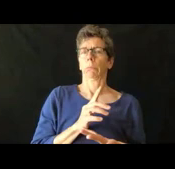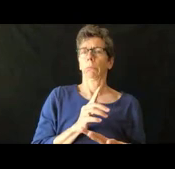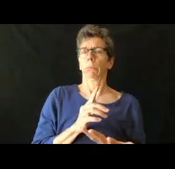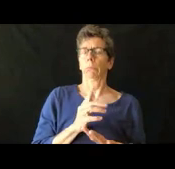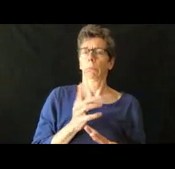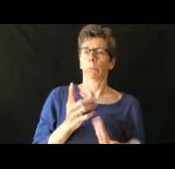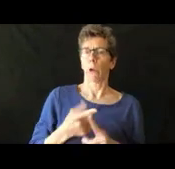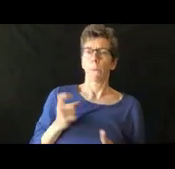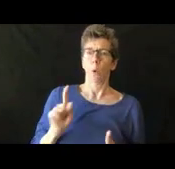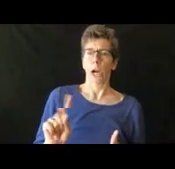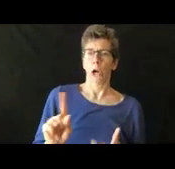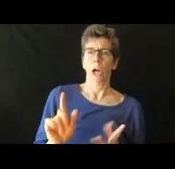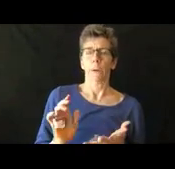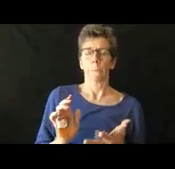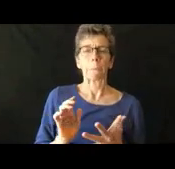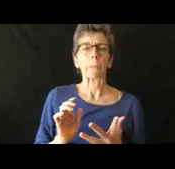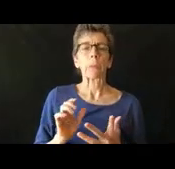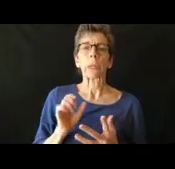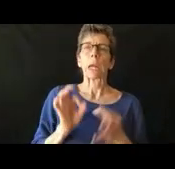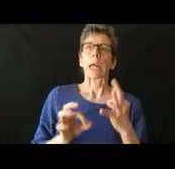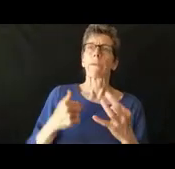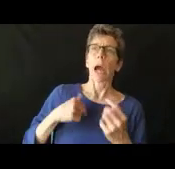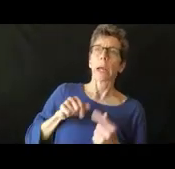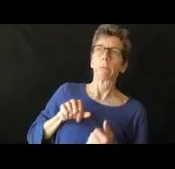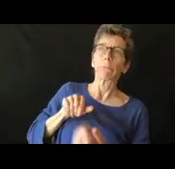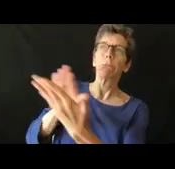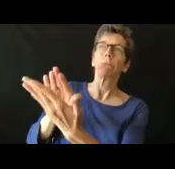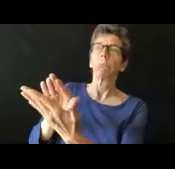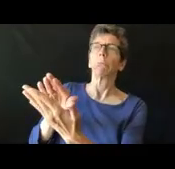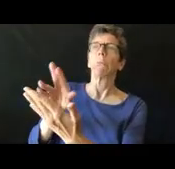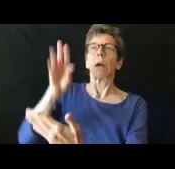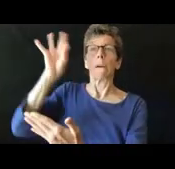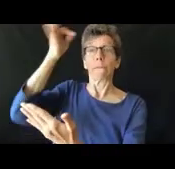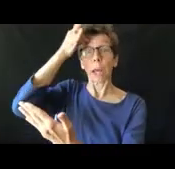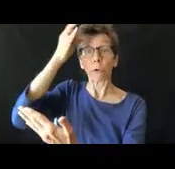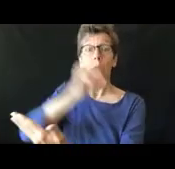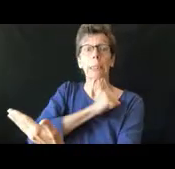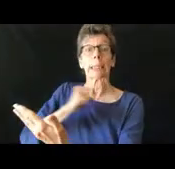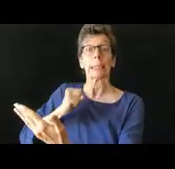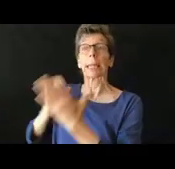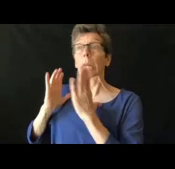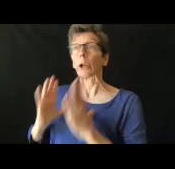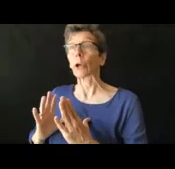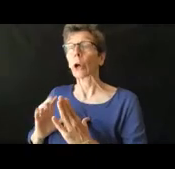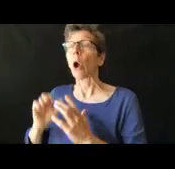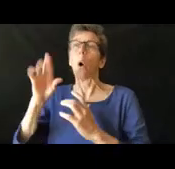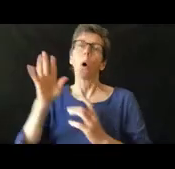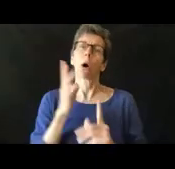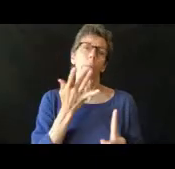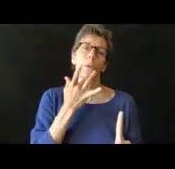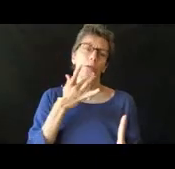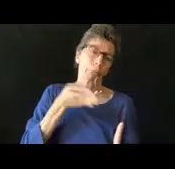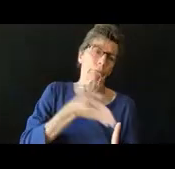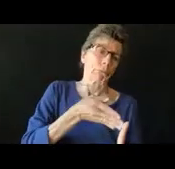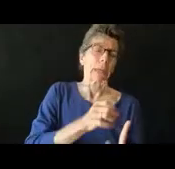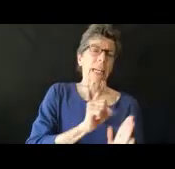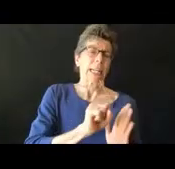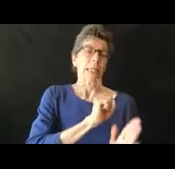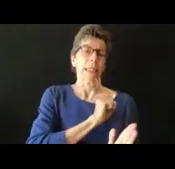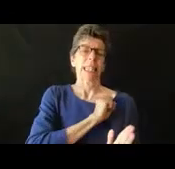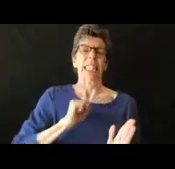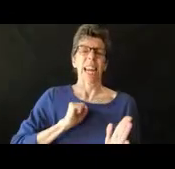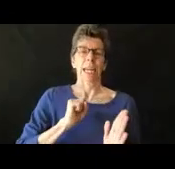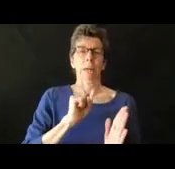estamos reuniéndonos con un senador federal en un lugar de un senador estatal y en diferentes cuestiones. Y en términos de la